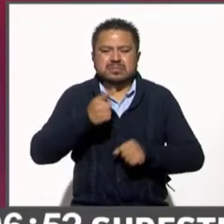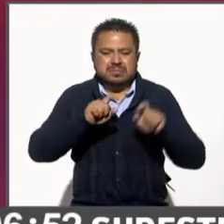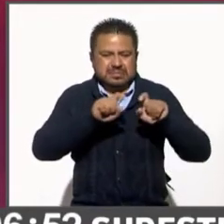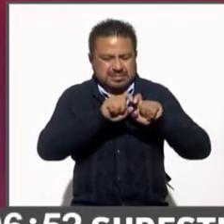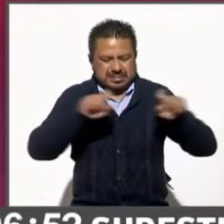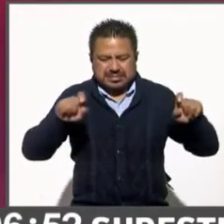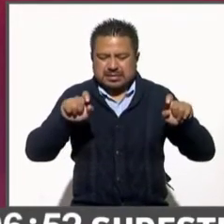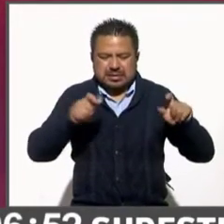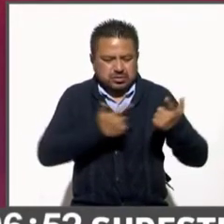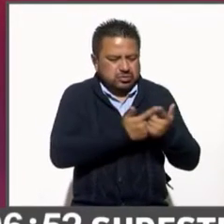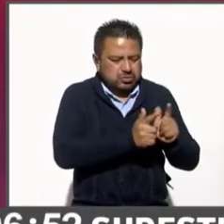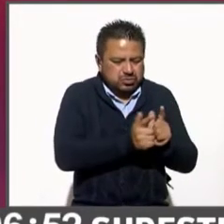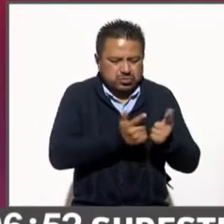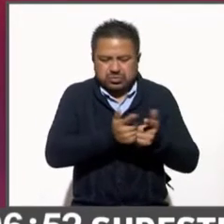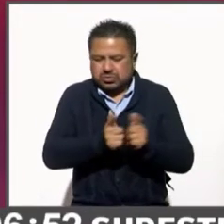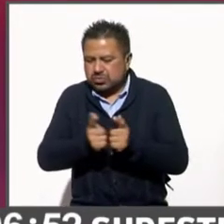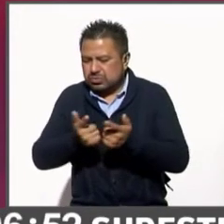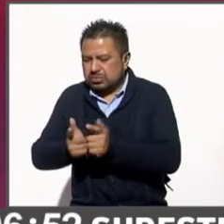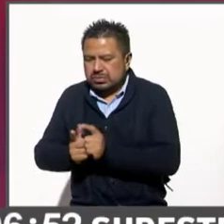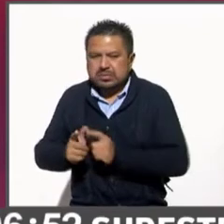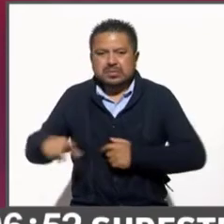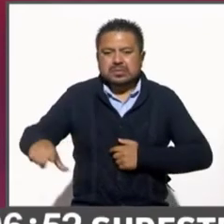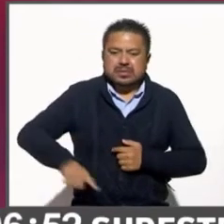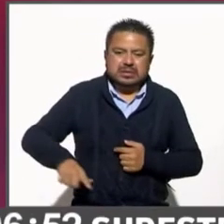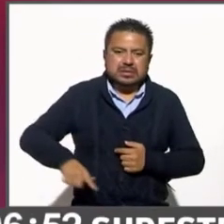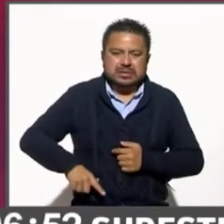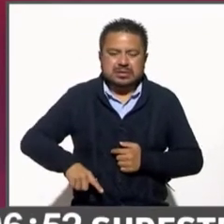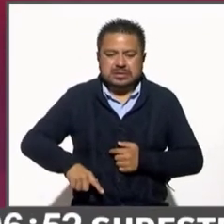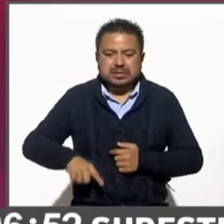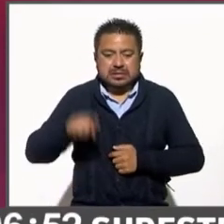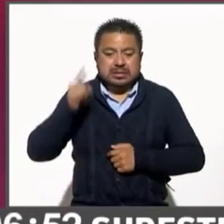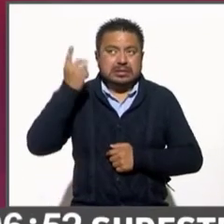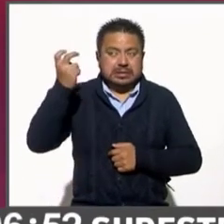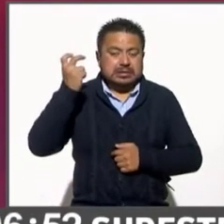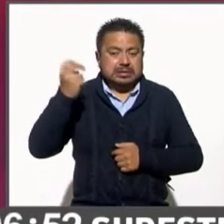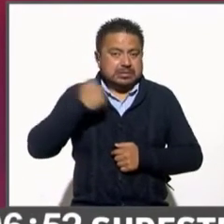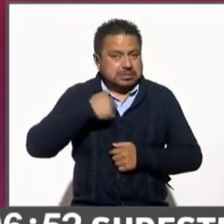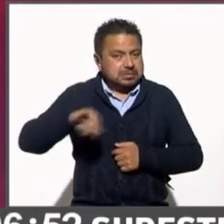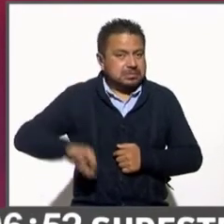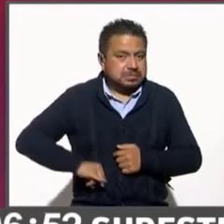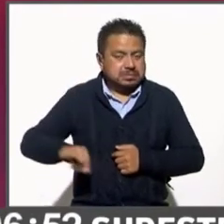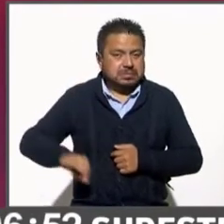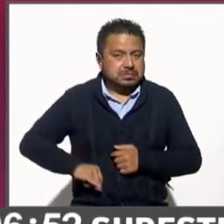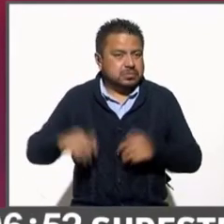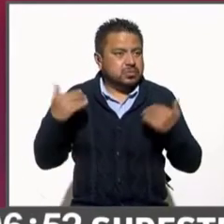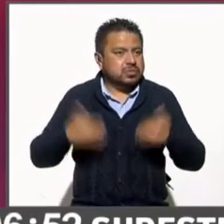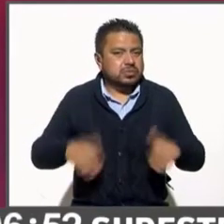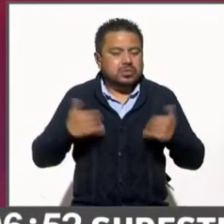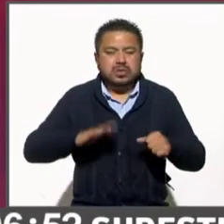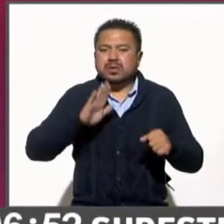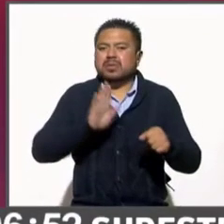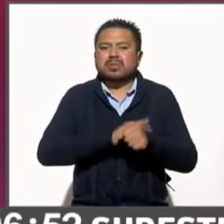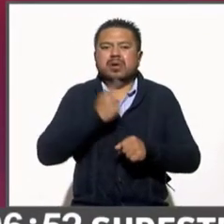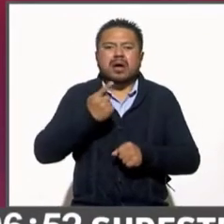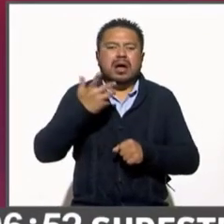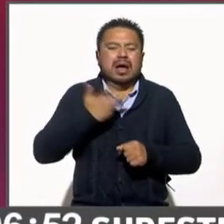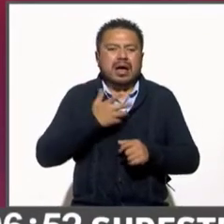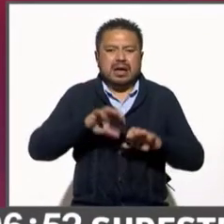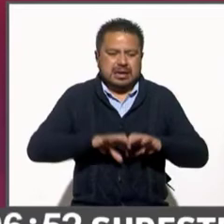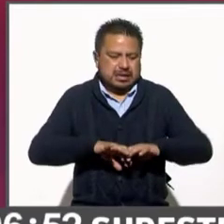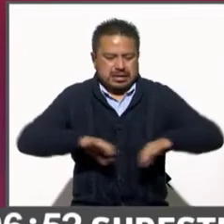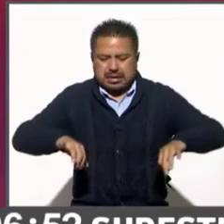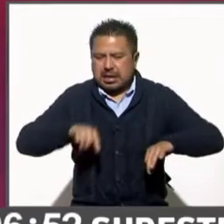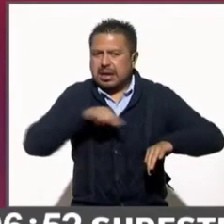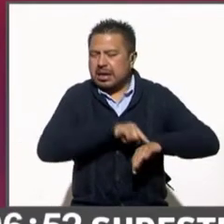gobierno. Este me parece muy interesante porque hay una distancia amplia entre los